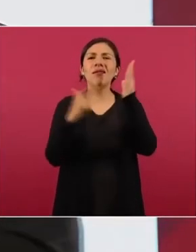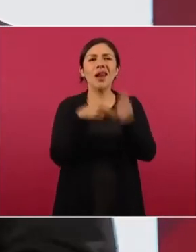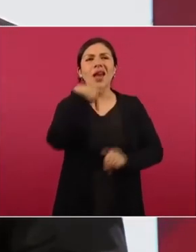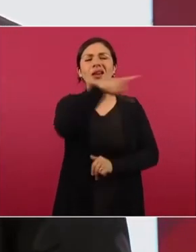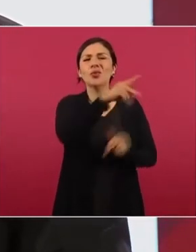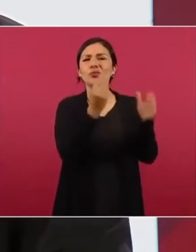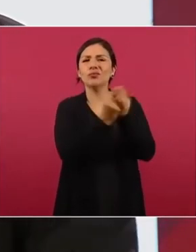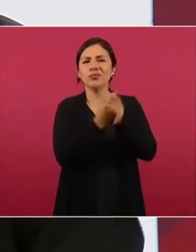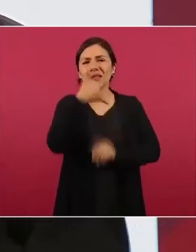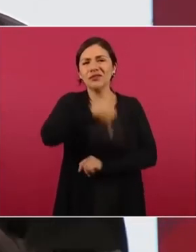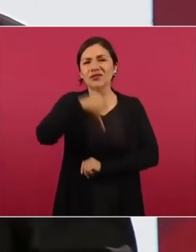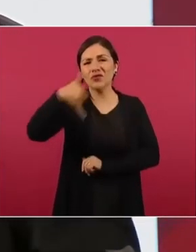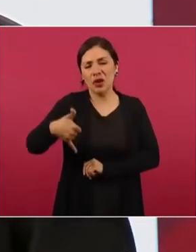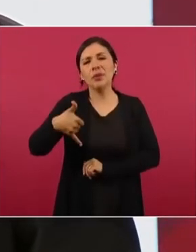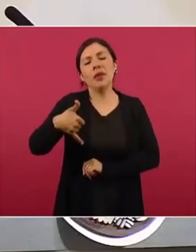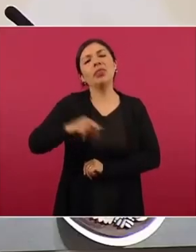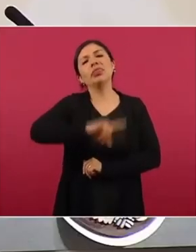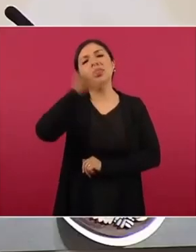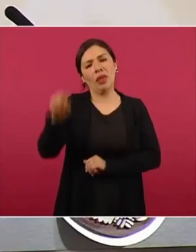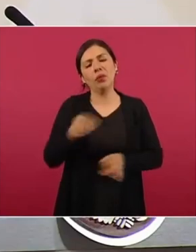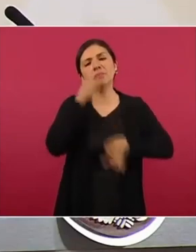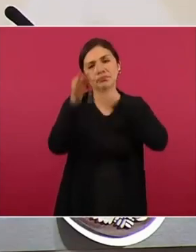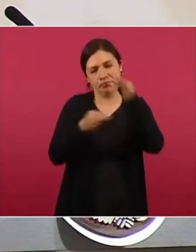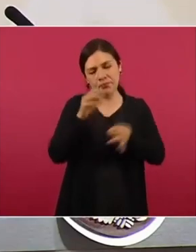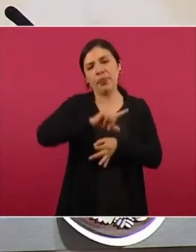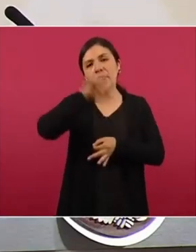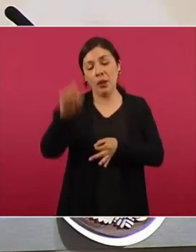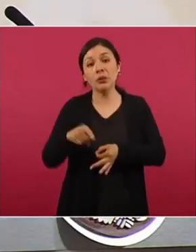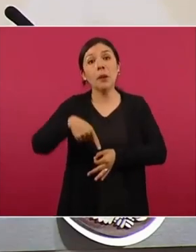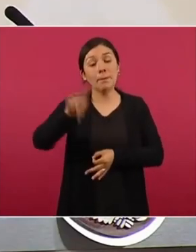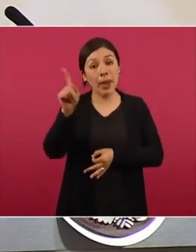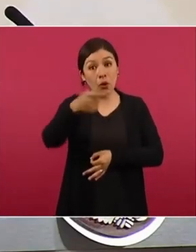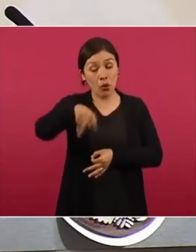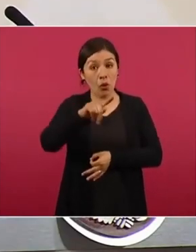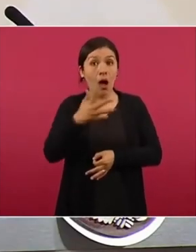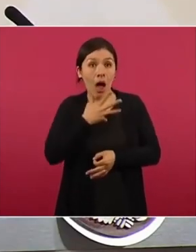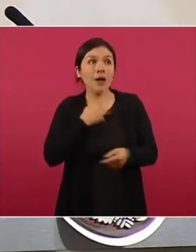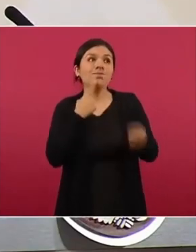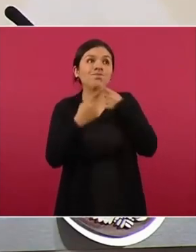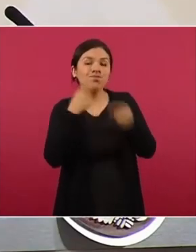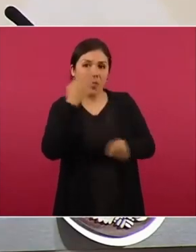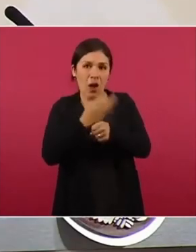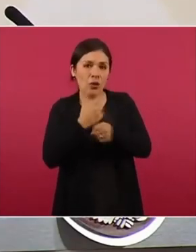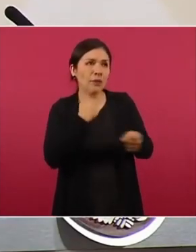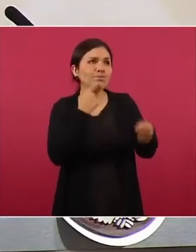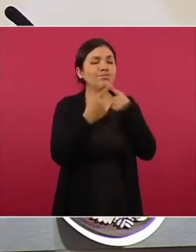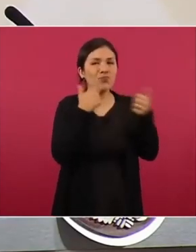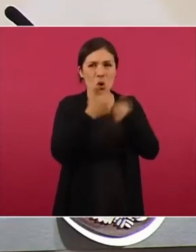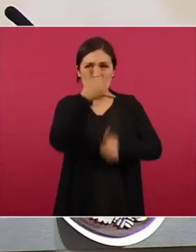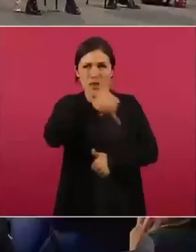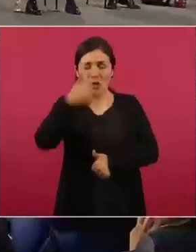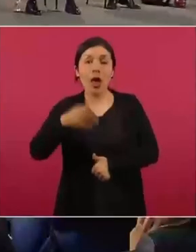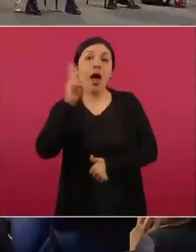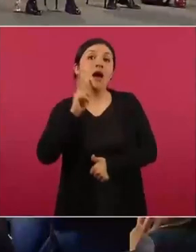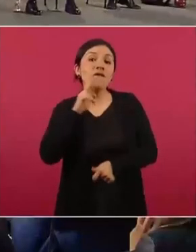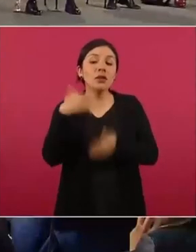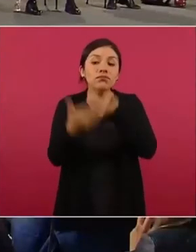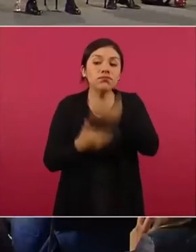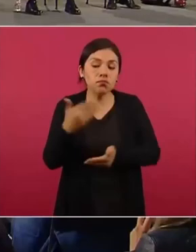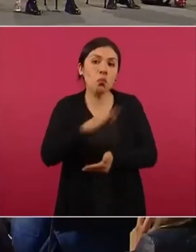otros requisitos, se va a anunciar más adelante, pero se están en pláticas con el Infonavit para lograr que esta